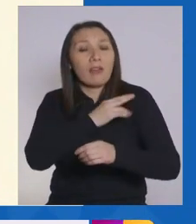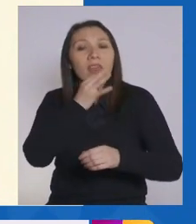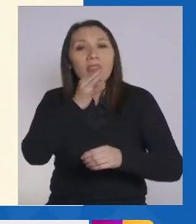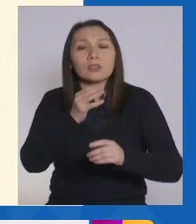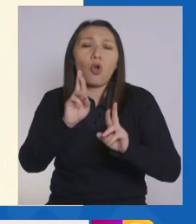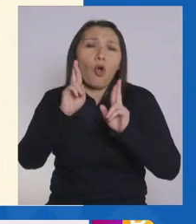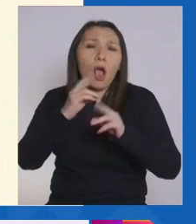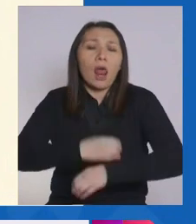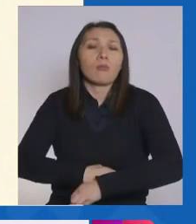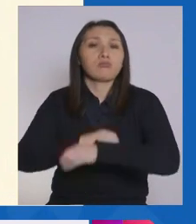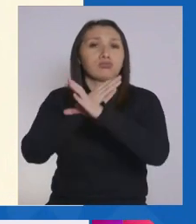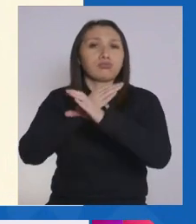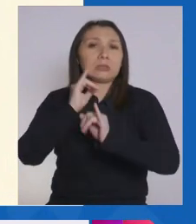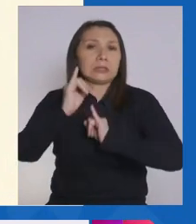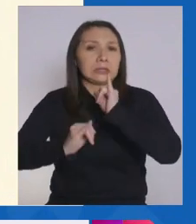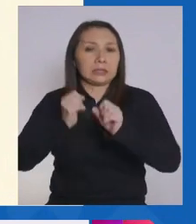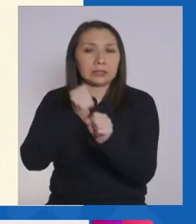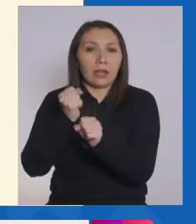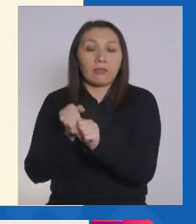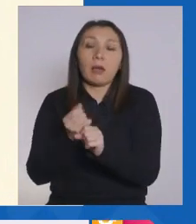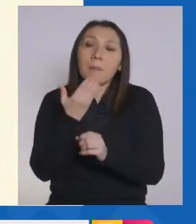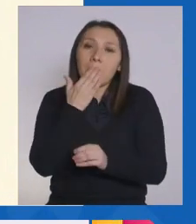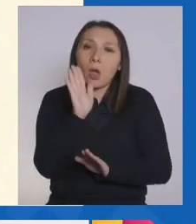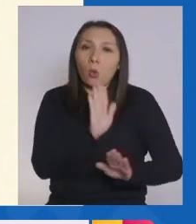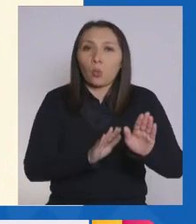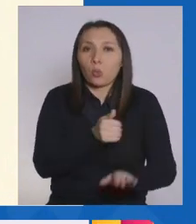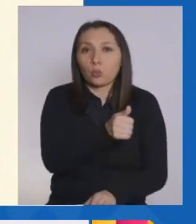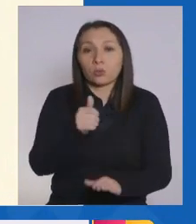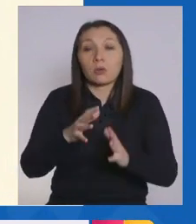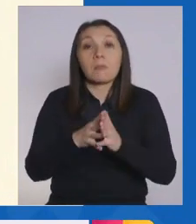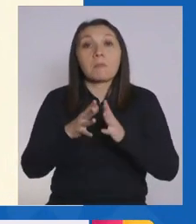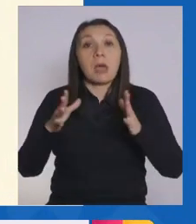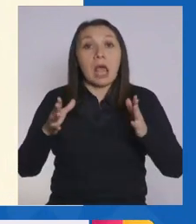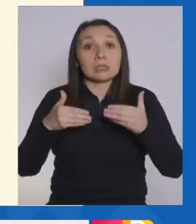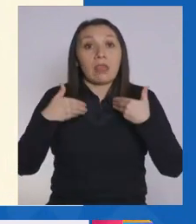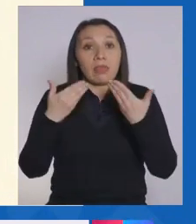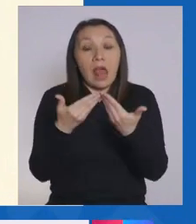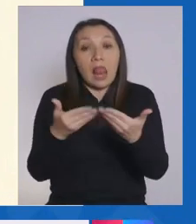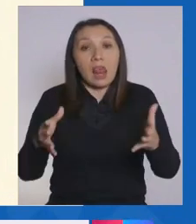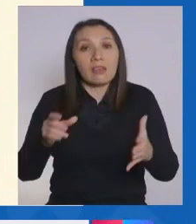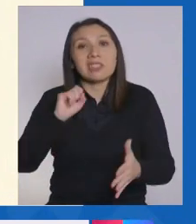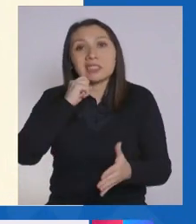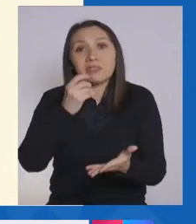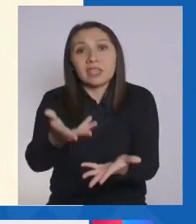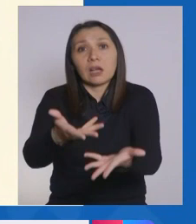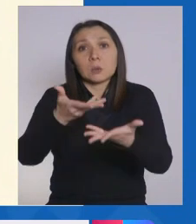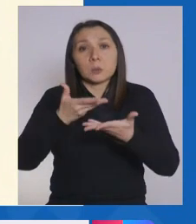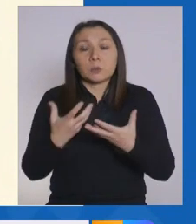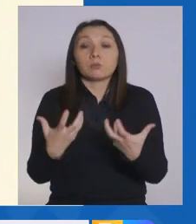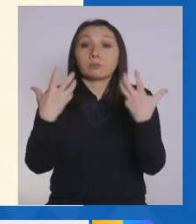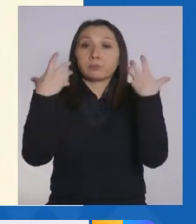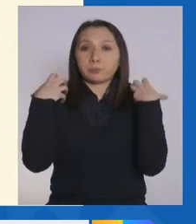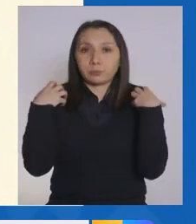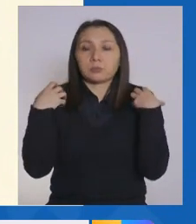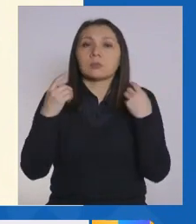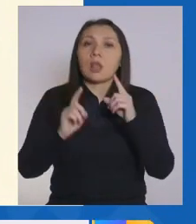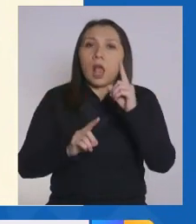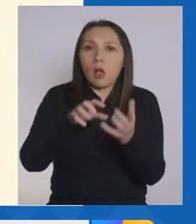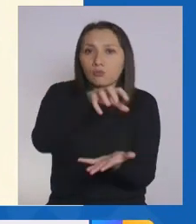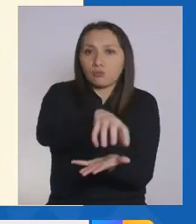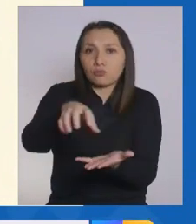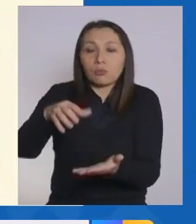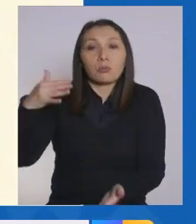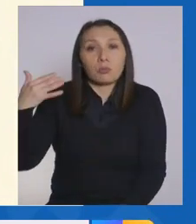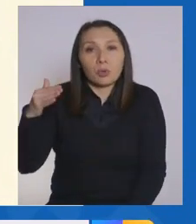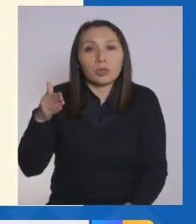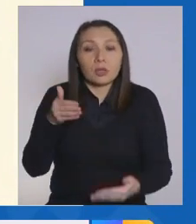que se pueda. Fundamental cuidarnos entre todos, a mayor libertad, mayor responsabilidad. Tenemos sectores importantes,